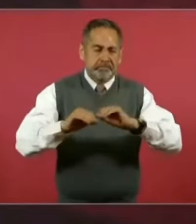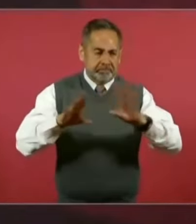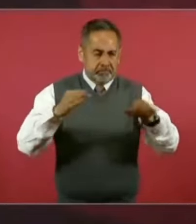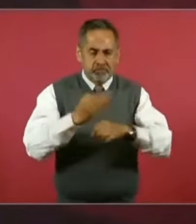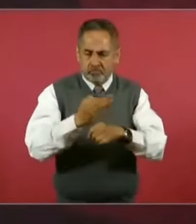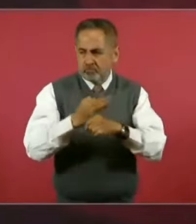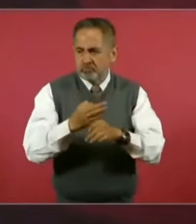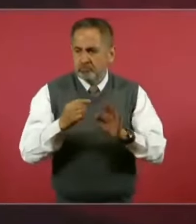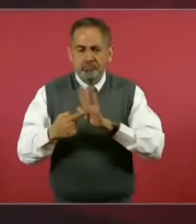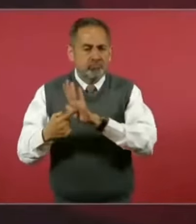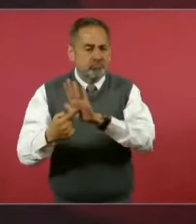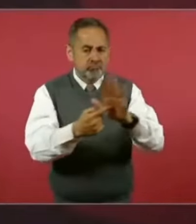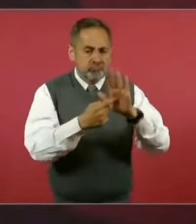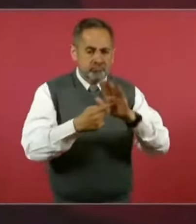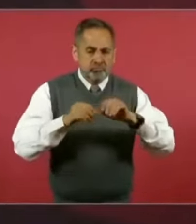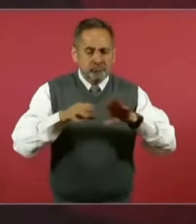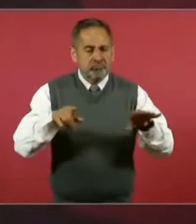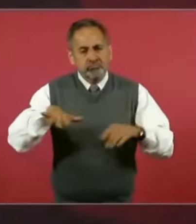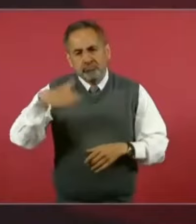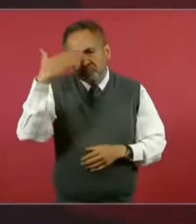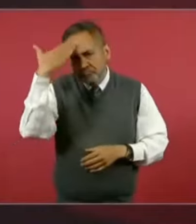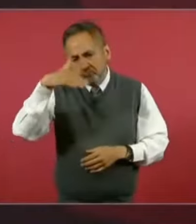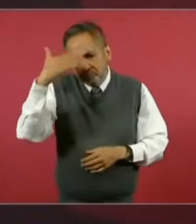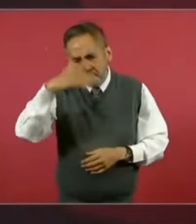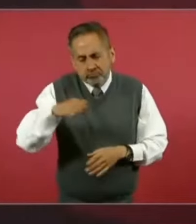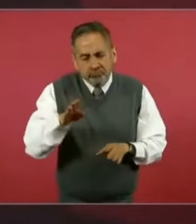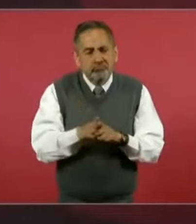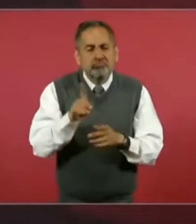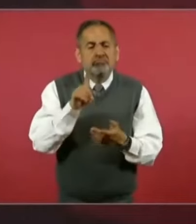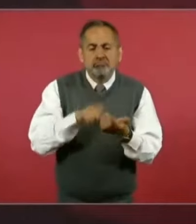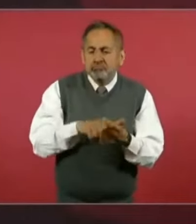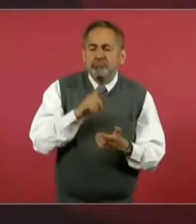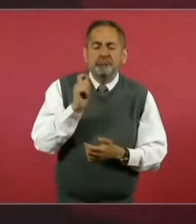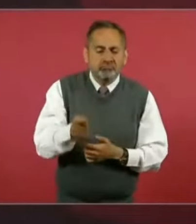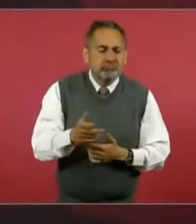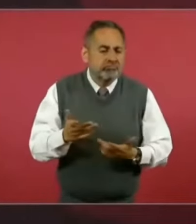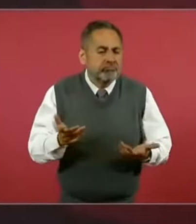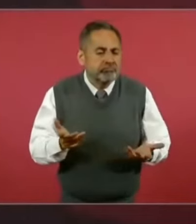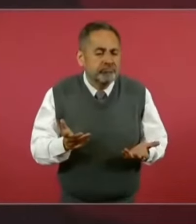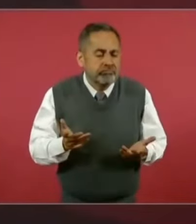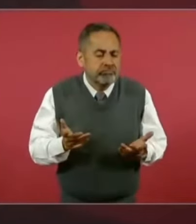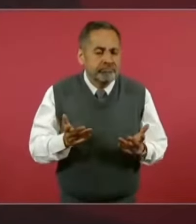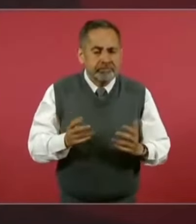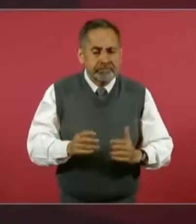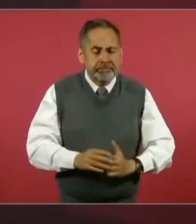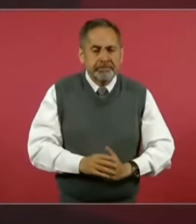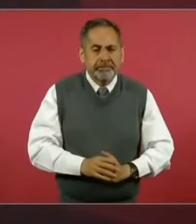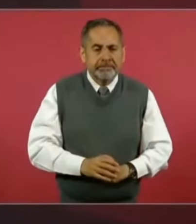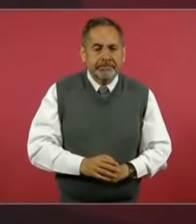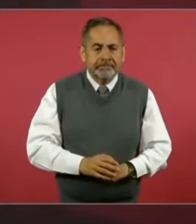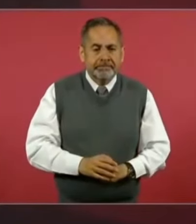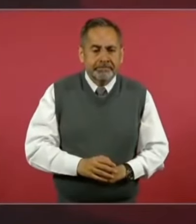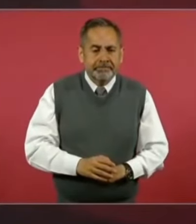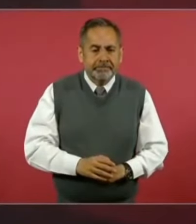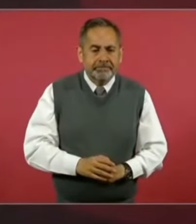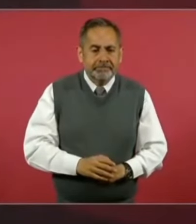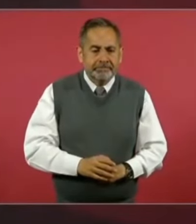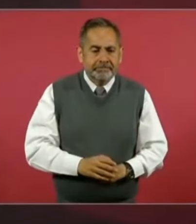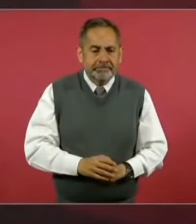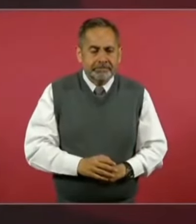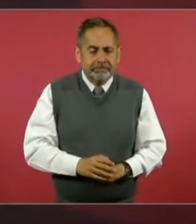que todo mundo lo sepa, qué hay en estos